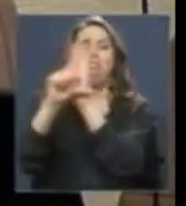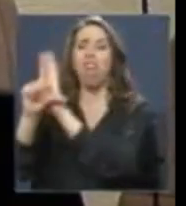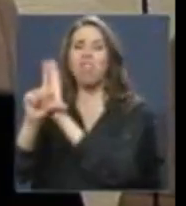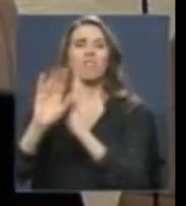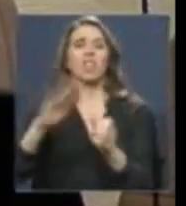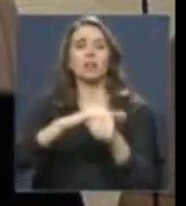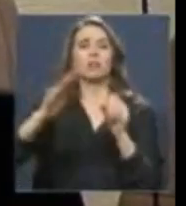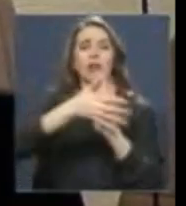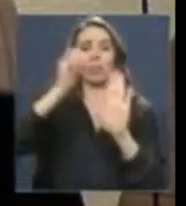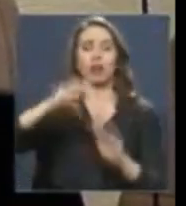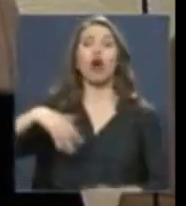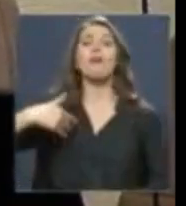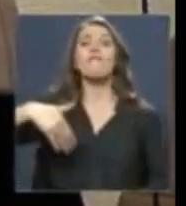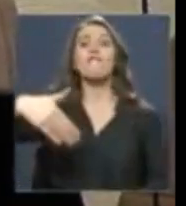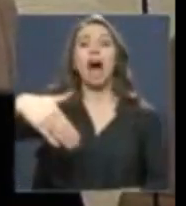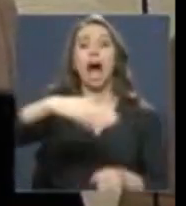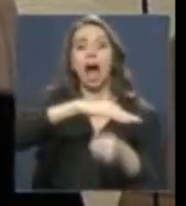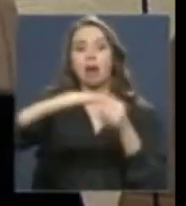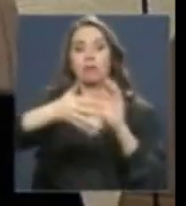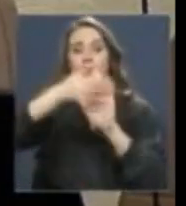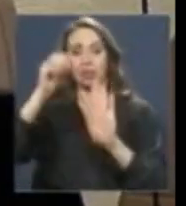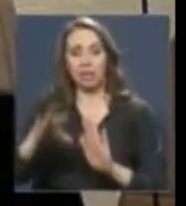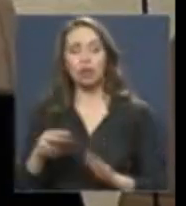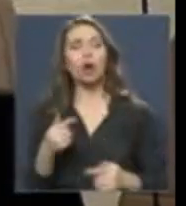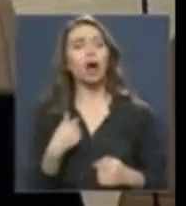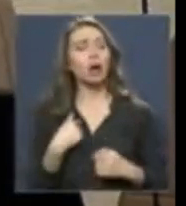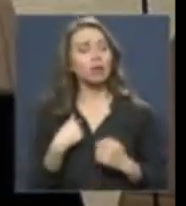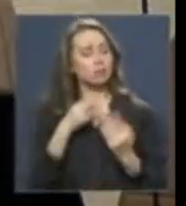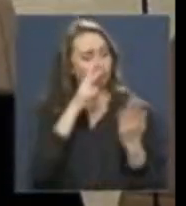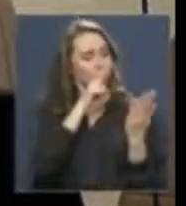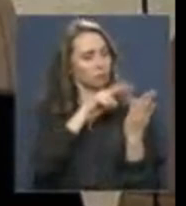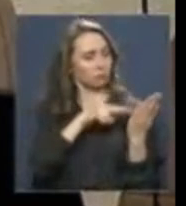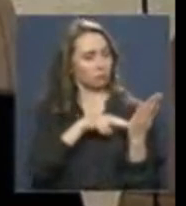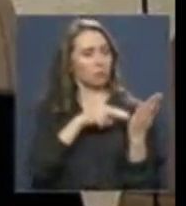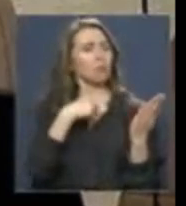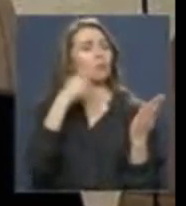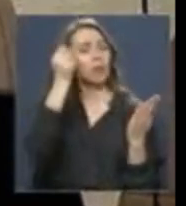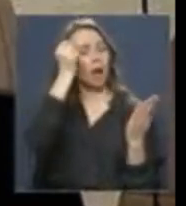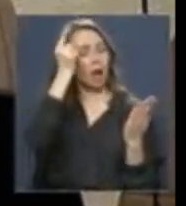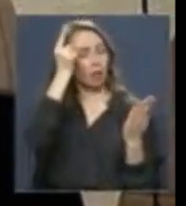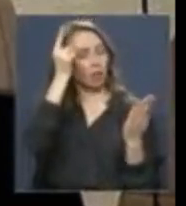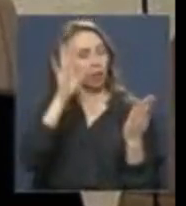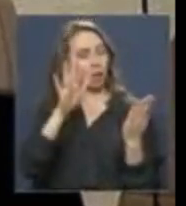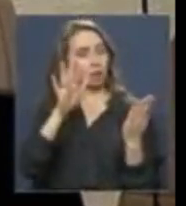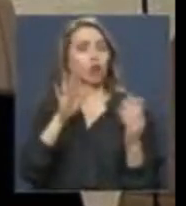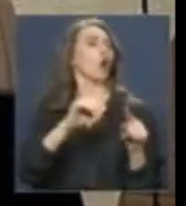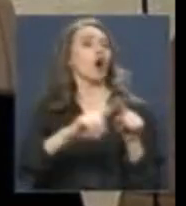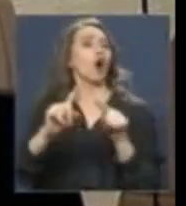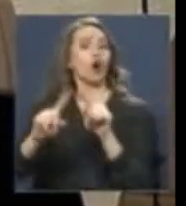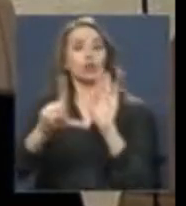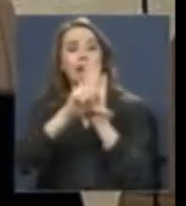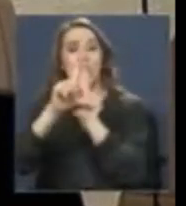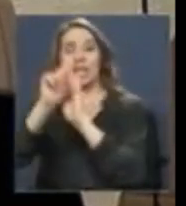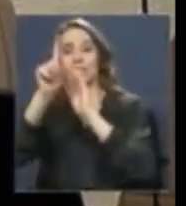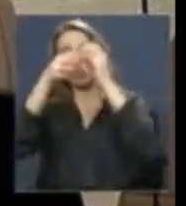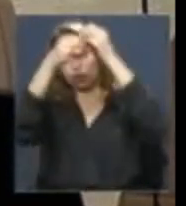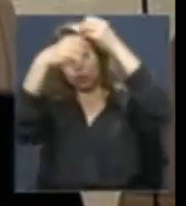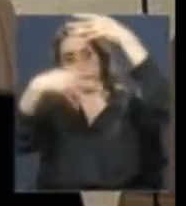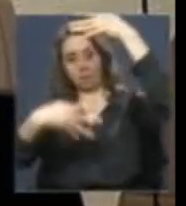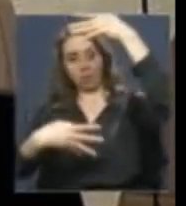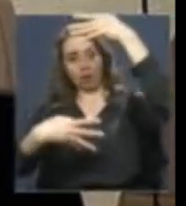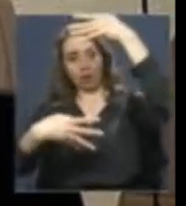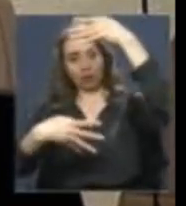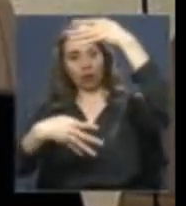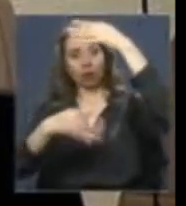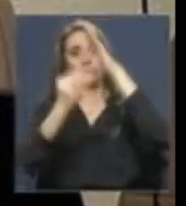puede, o sea, o van a ser derogadas. Uno pudiese entender que las que no son incorporadas, en